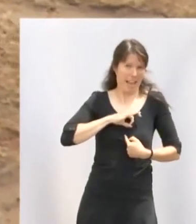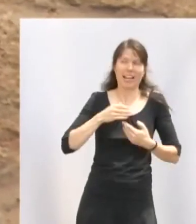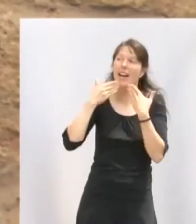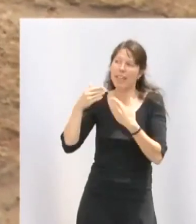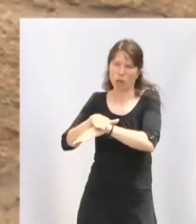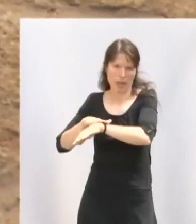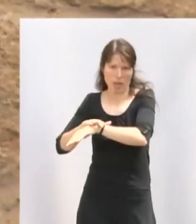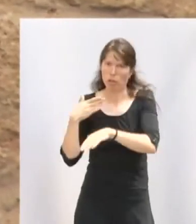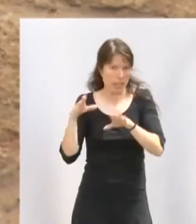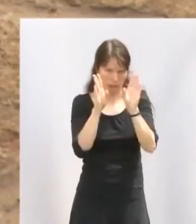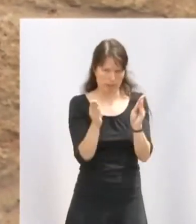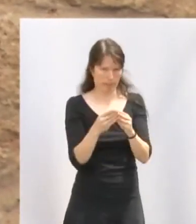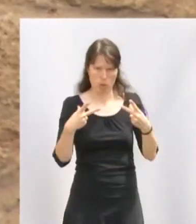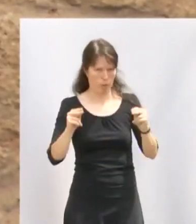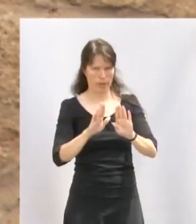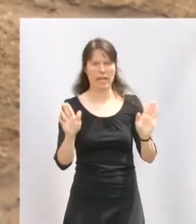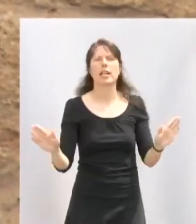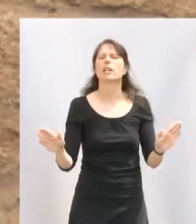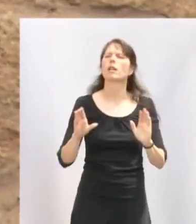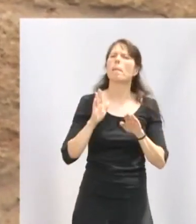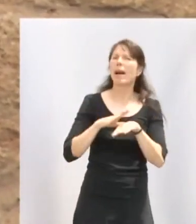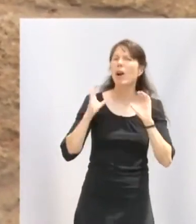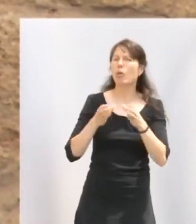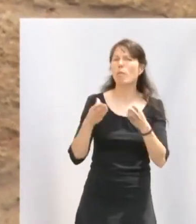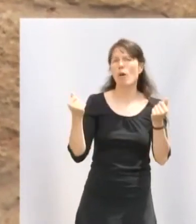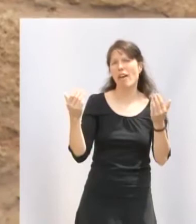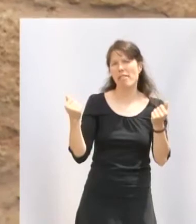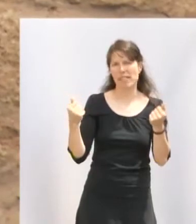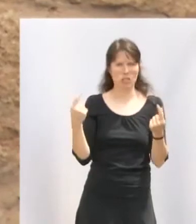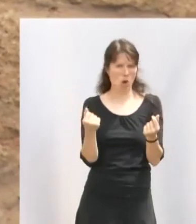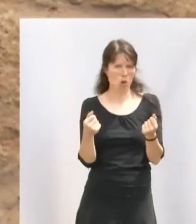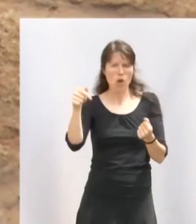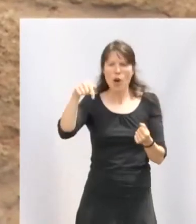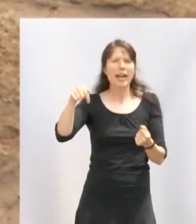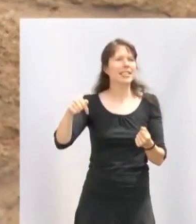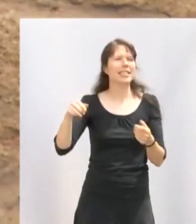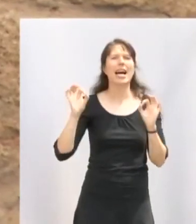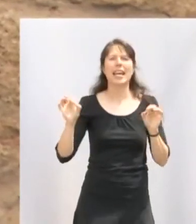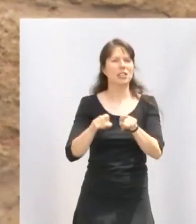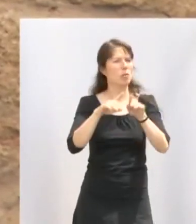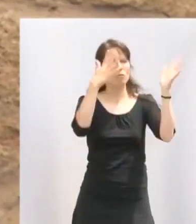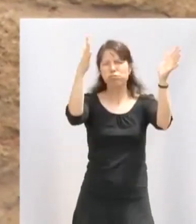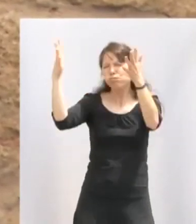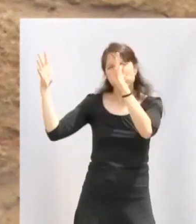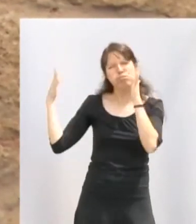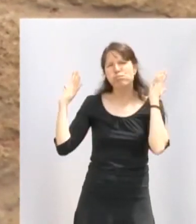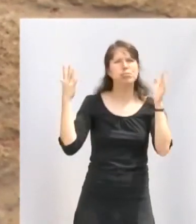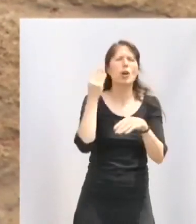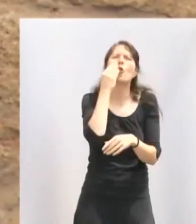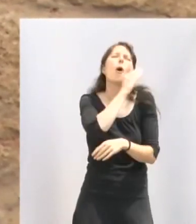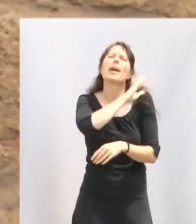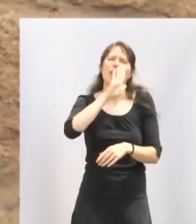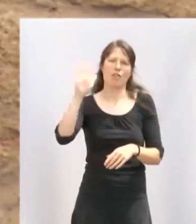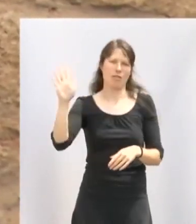Termino. Para el grupo de danzas de Logroño esta es la ovación más entrañable que podemos